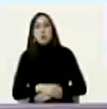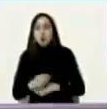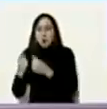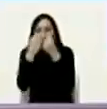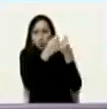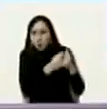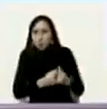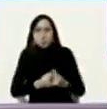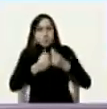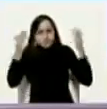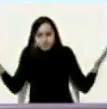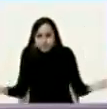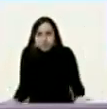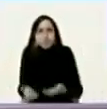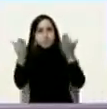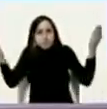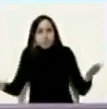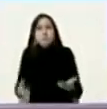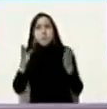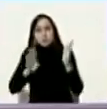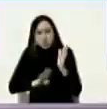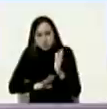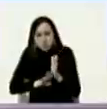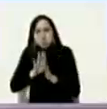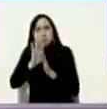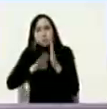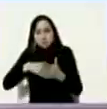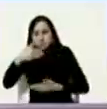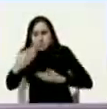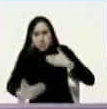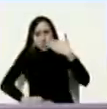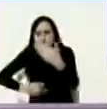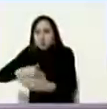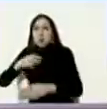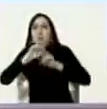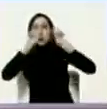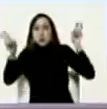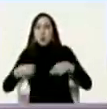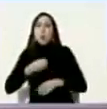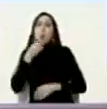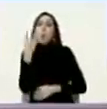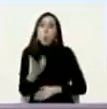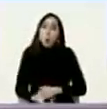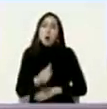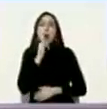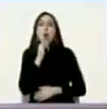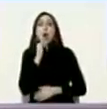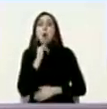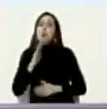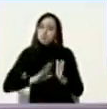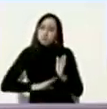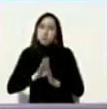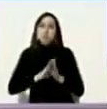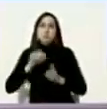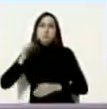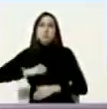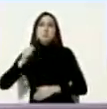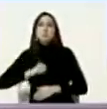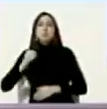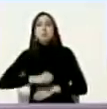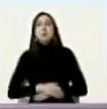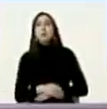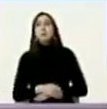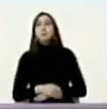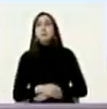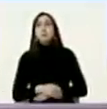está muerta está resucitando y vamos a tener buenas noticias en el segundo semestre del crecimiento y el